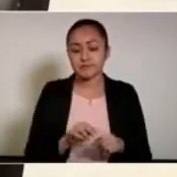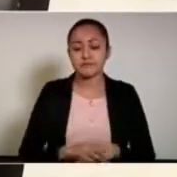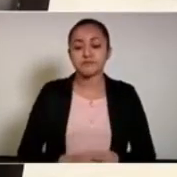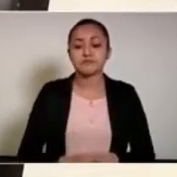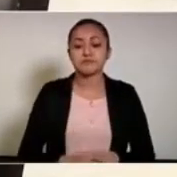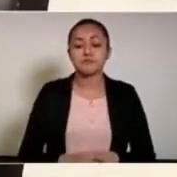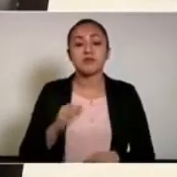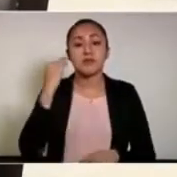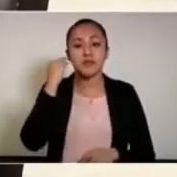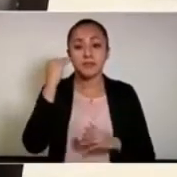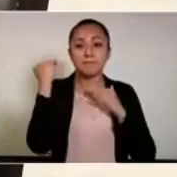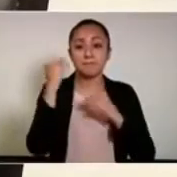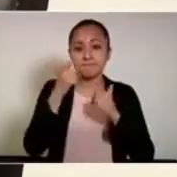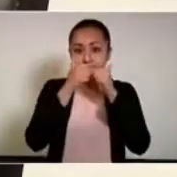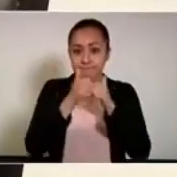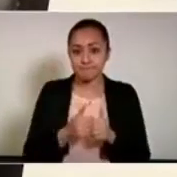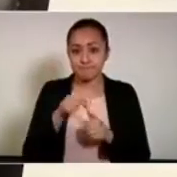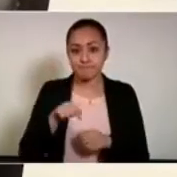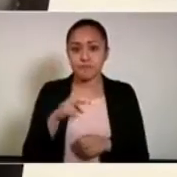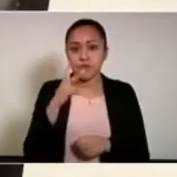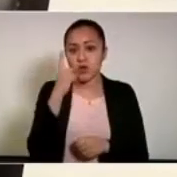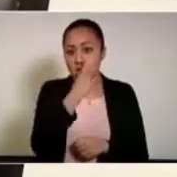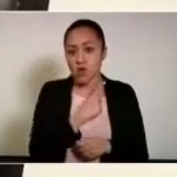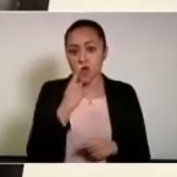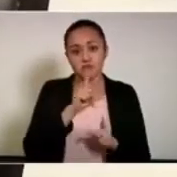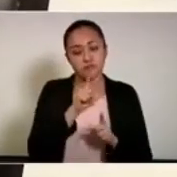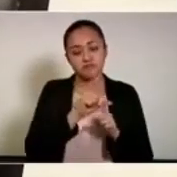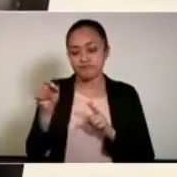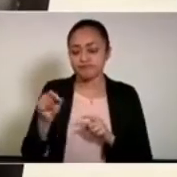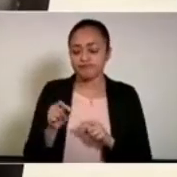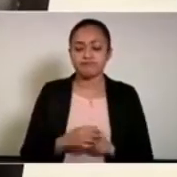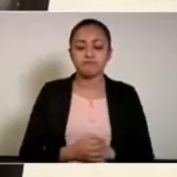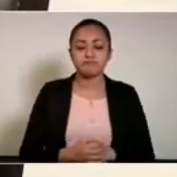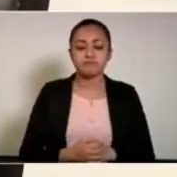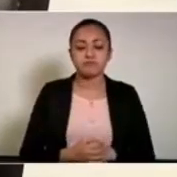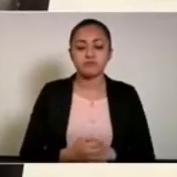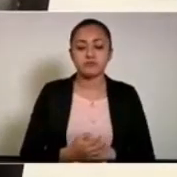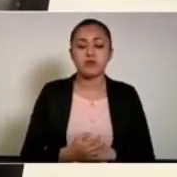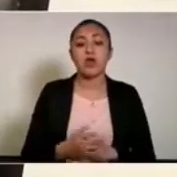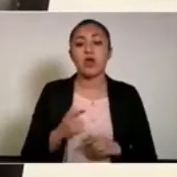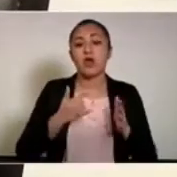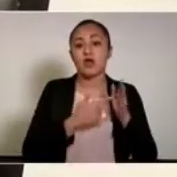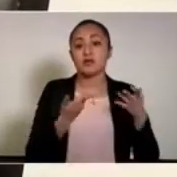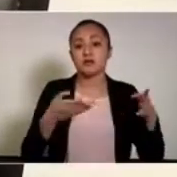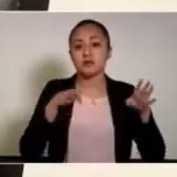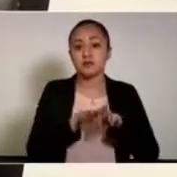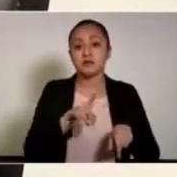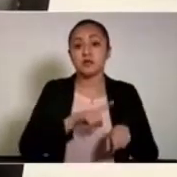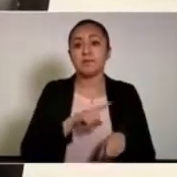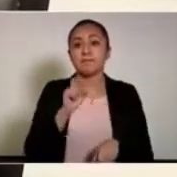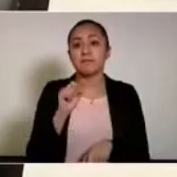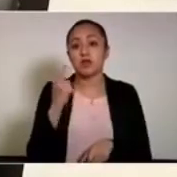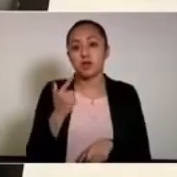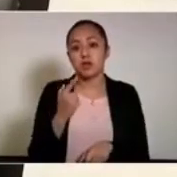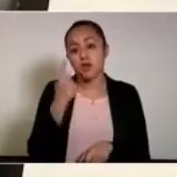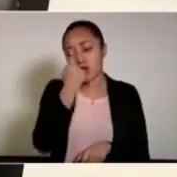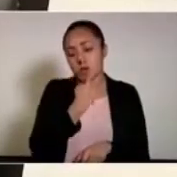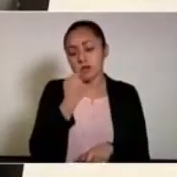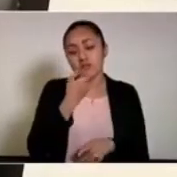El tiempo máximo de permanencia es de dos horas. El horario de cierre es las 21 horas.